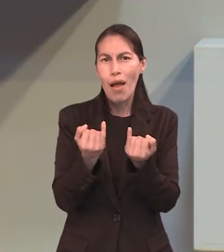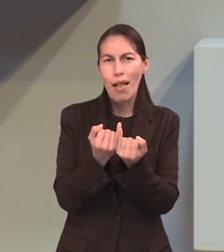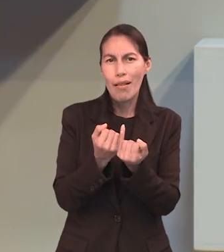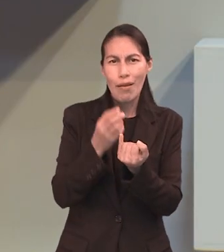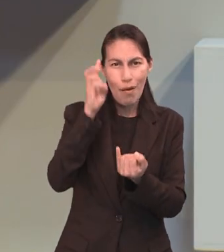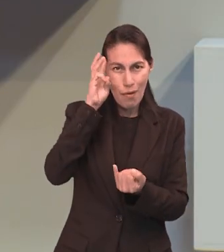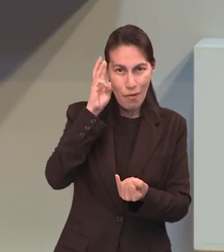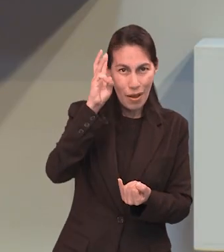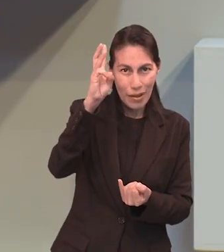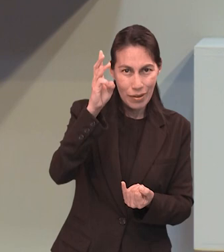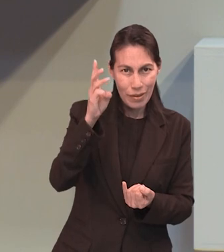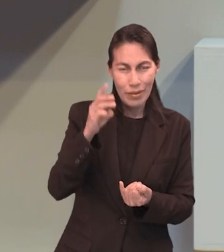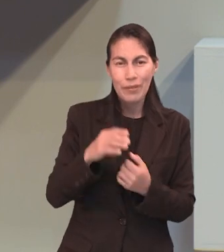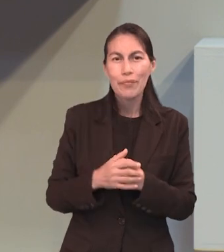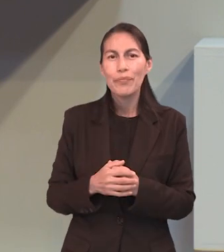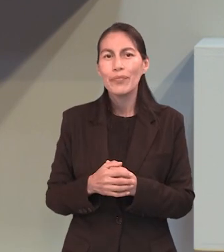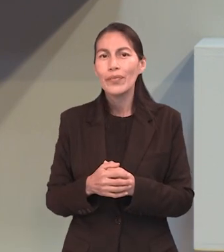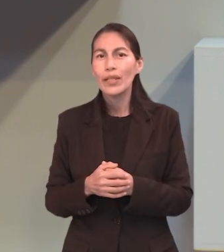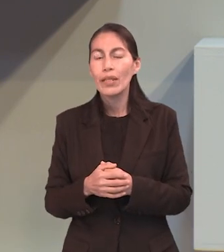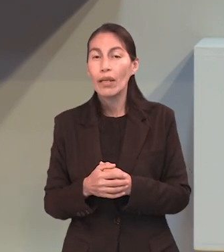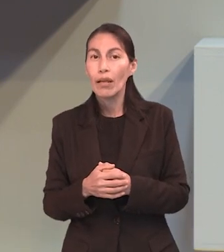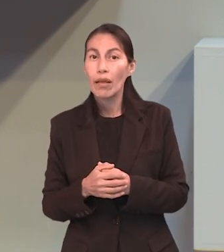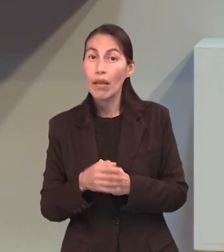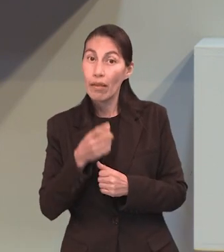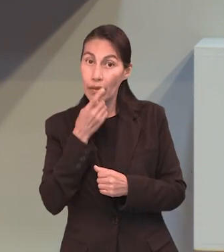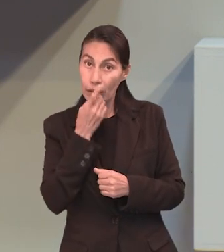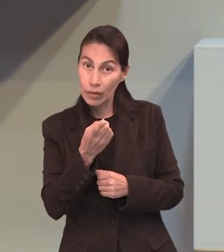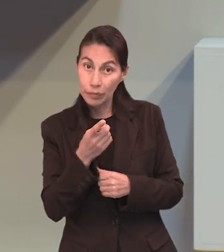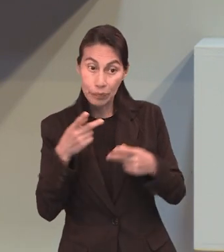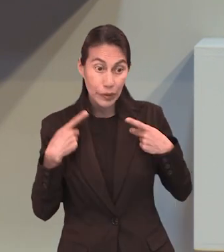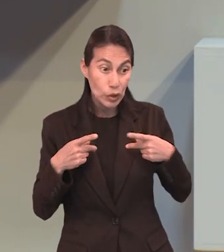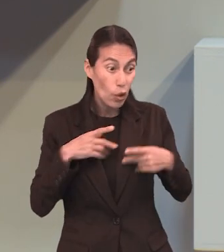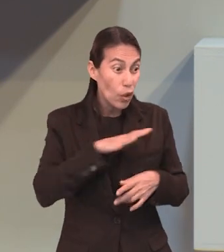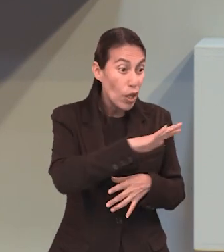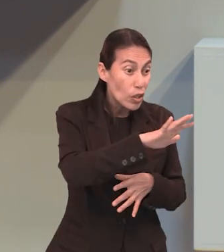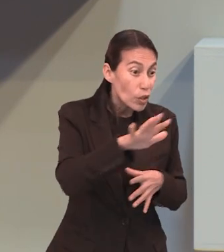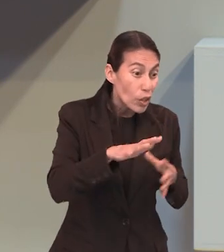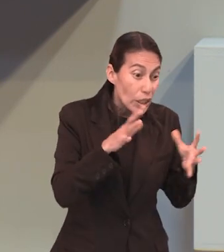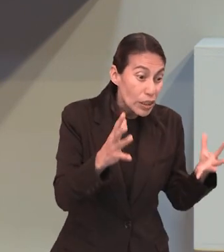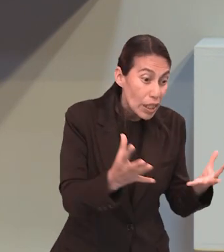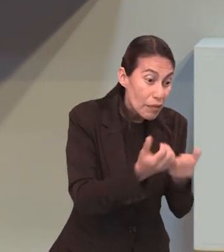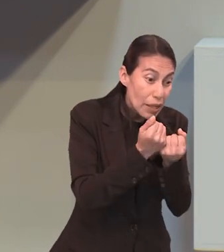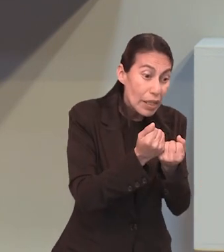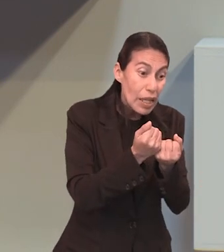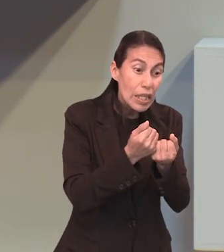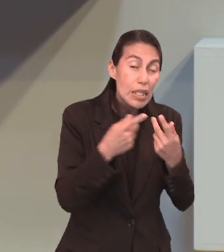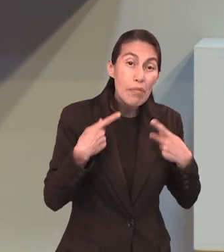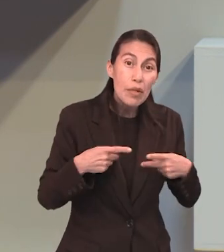comentario de la misma autora cristiana que ya refirió Frania. Dice,